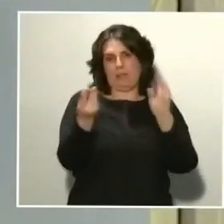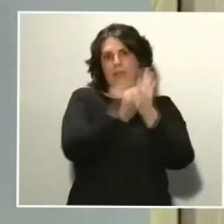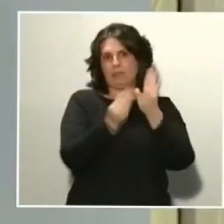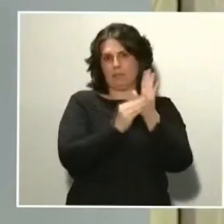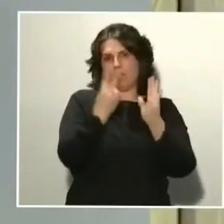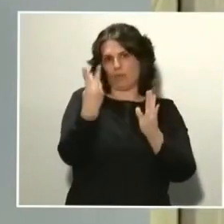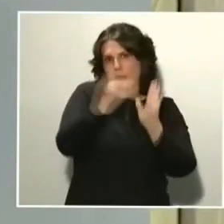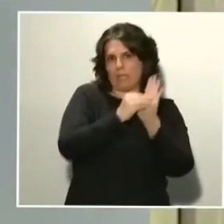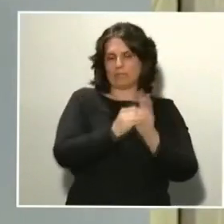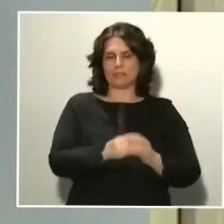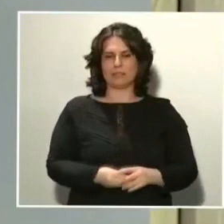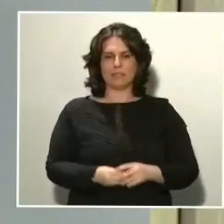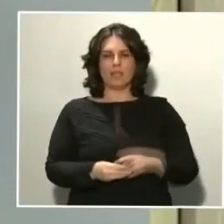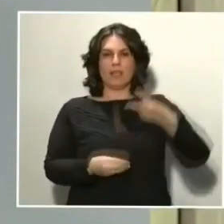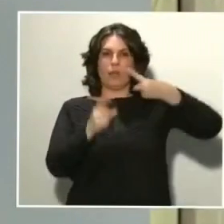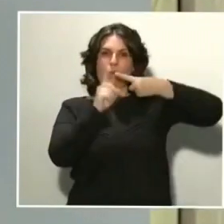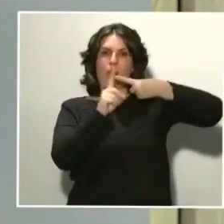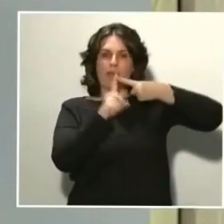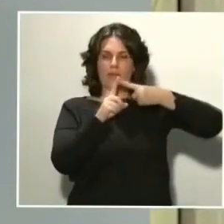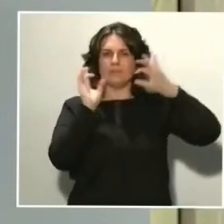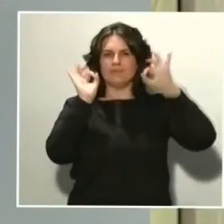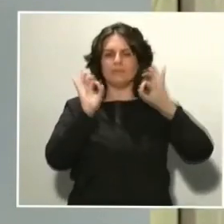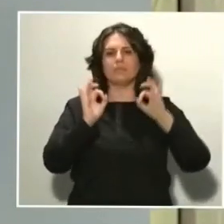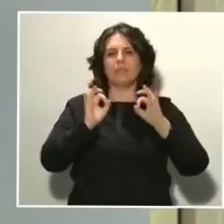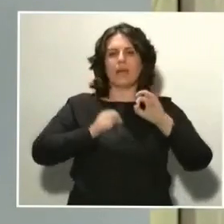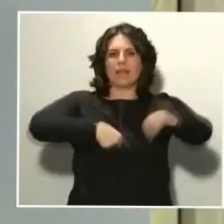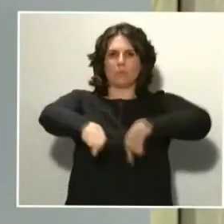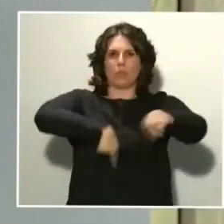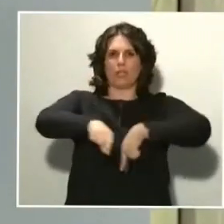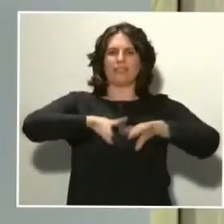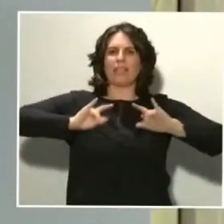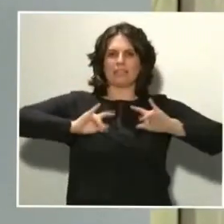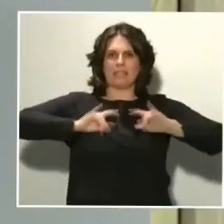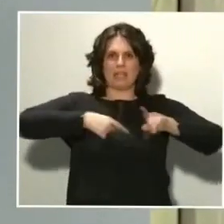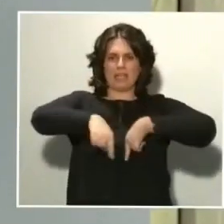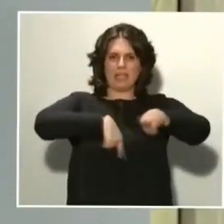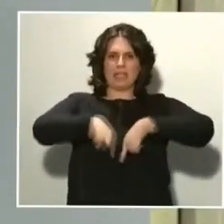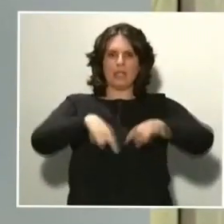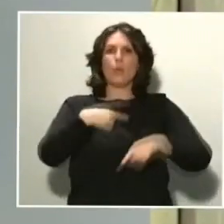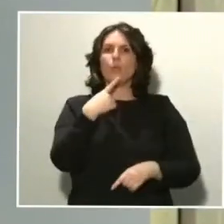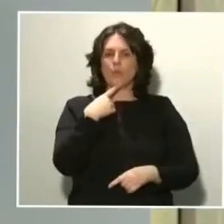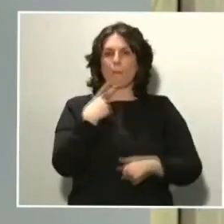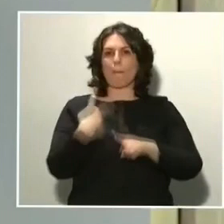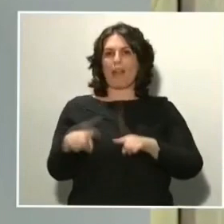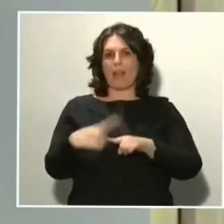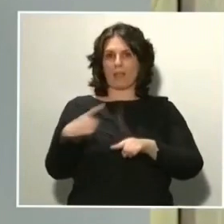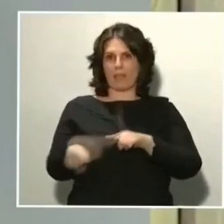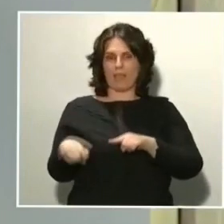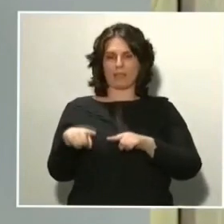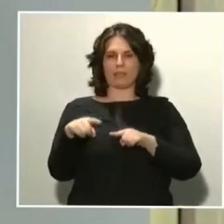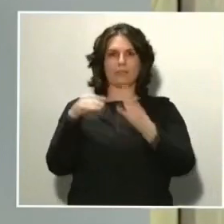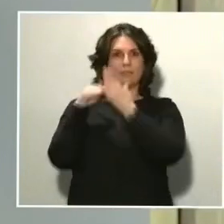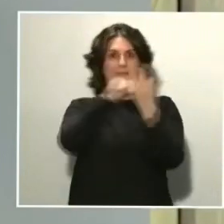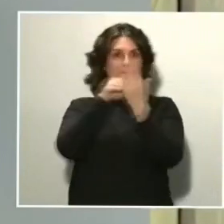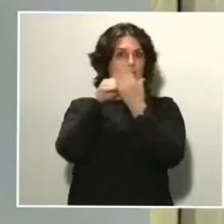órdenes ministeriales, que se refiere al transporte terrestre, se indica que en el transporte de mercancías por carretera pueden ir dos